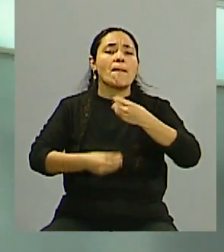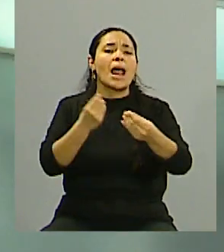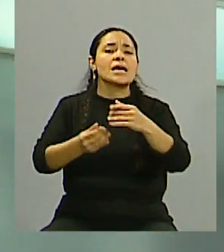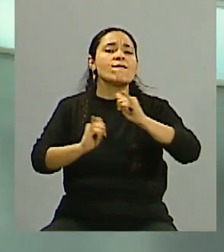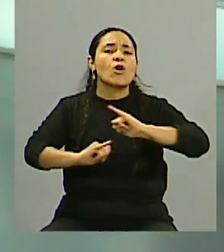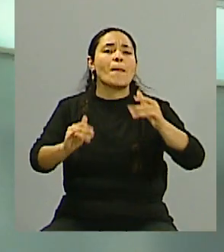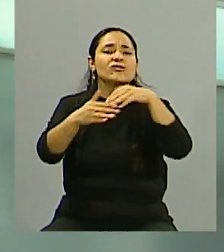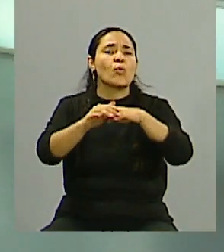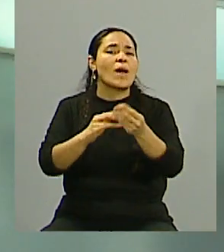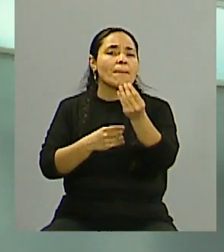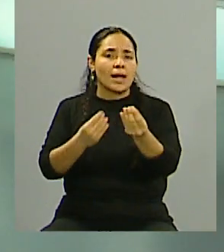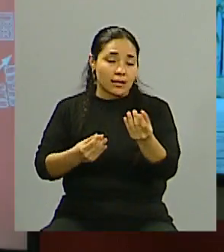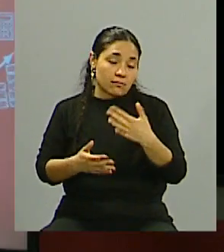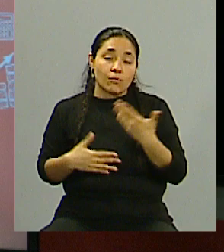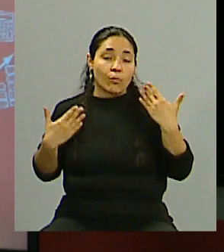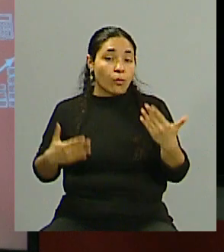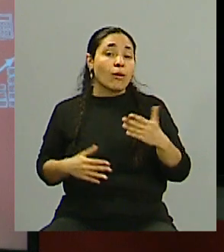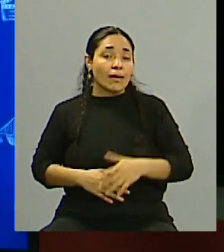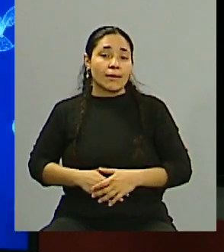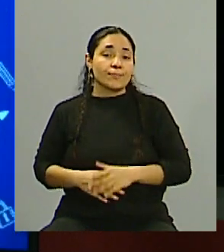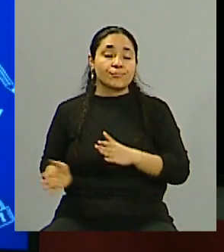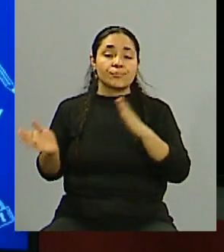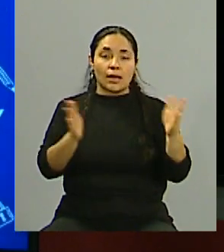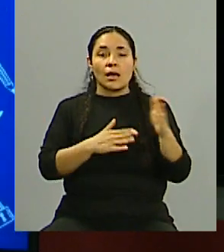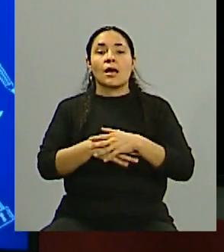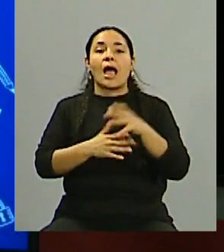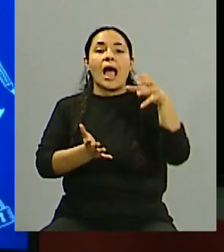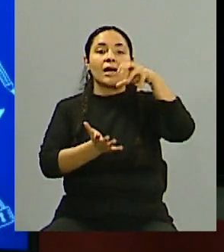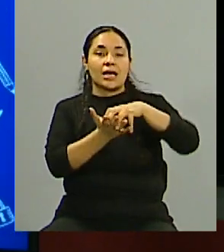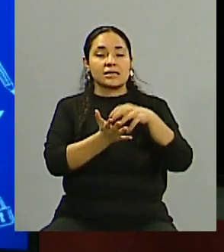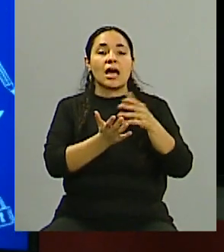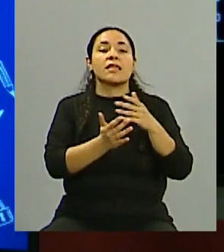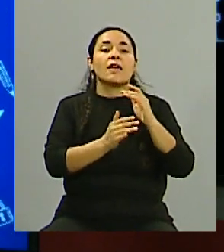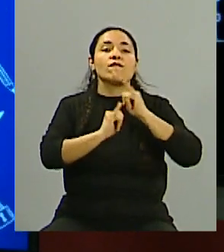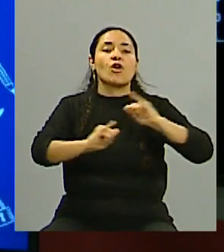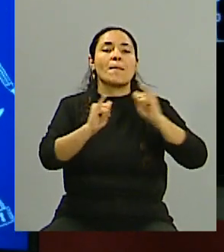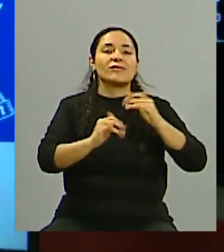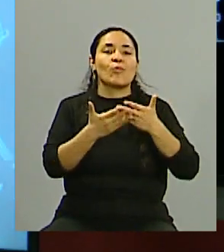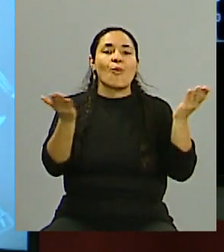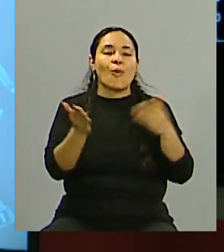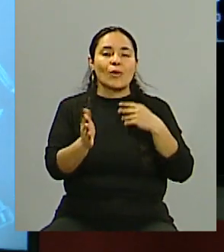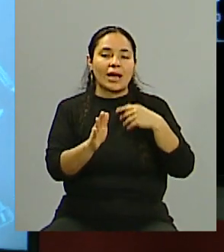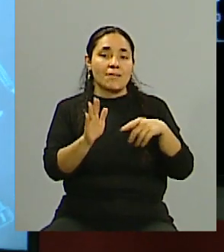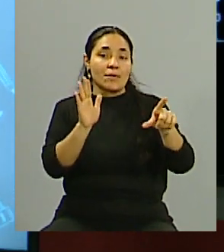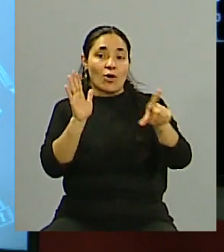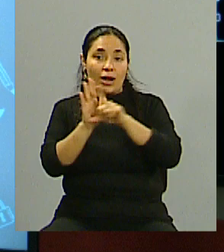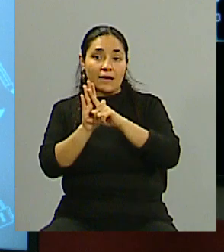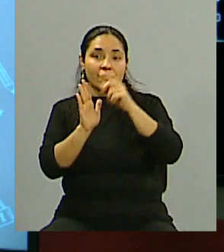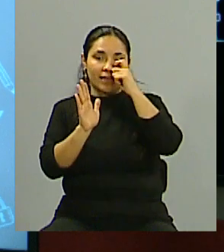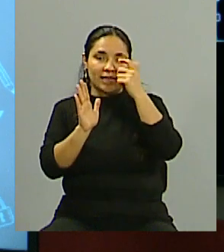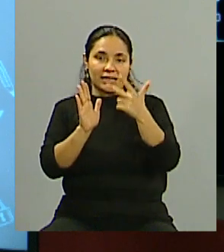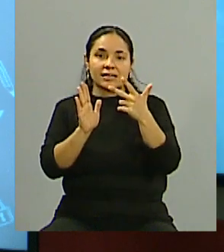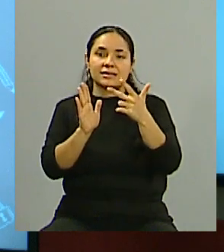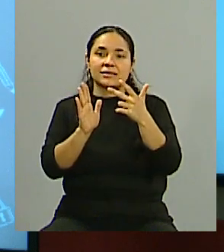pregunta es, la Agencia de Acceso a la Información Pública que es la que aplica la Ley 23.326 que es la